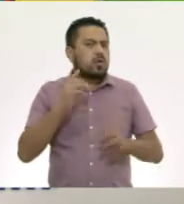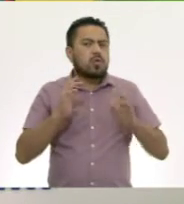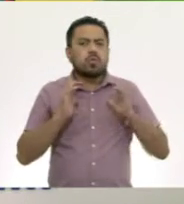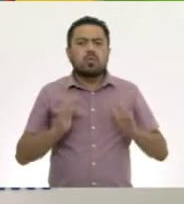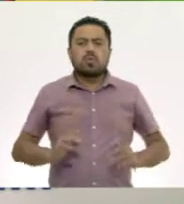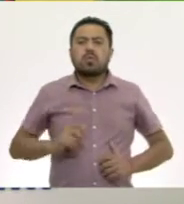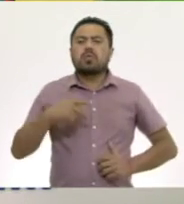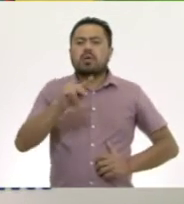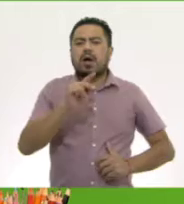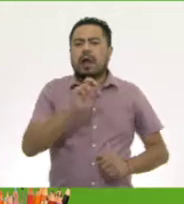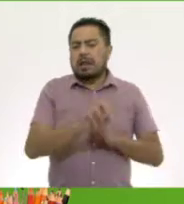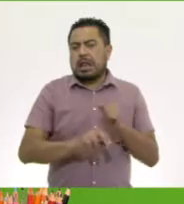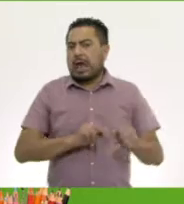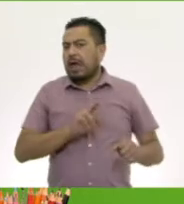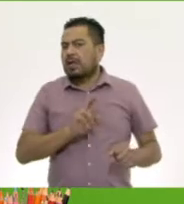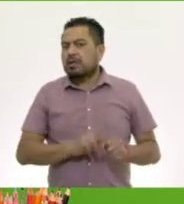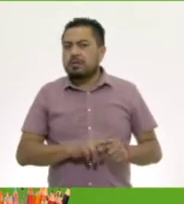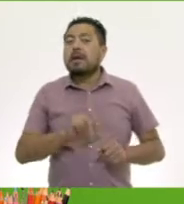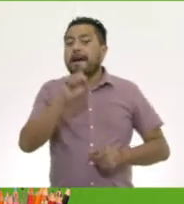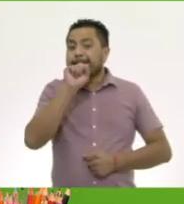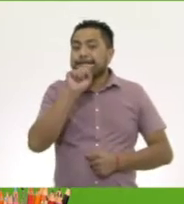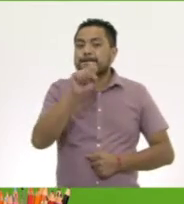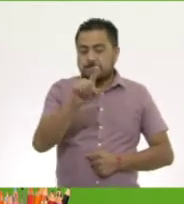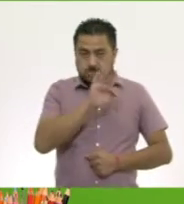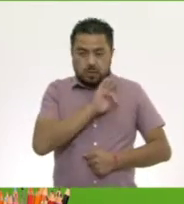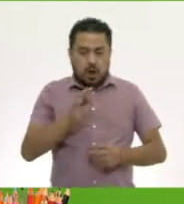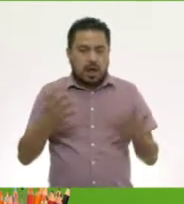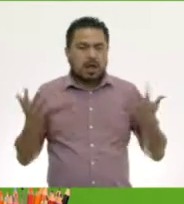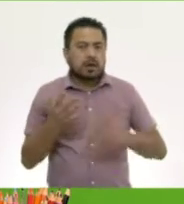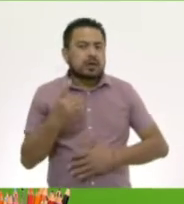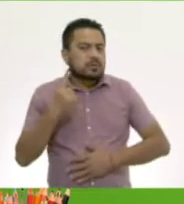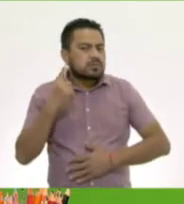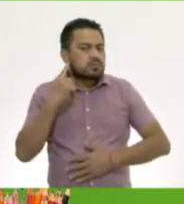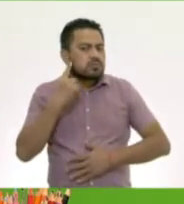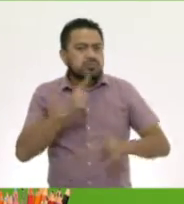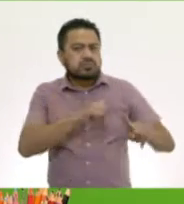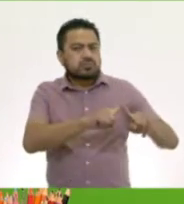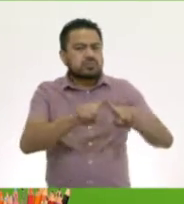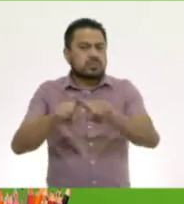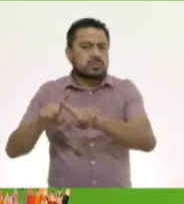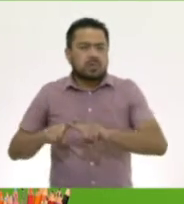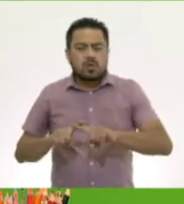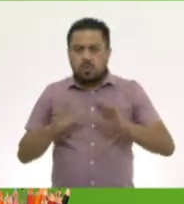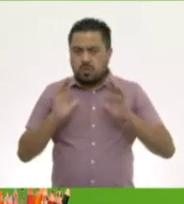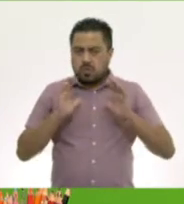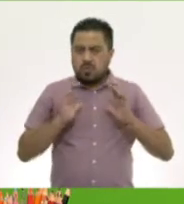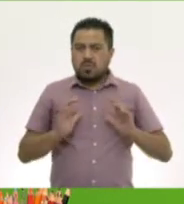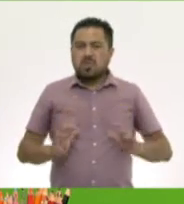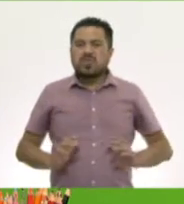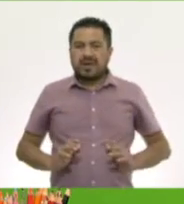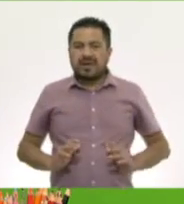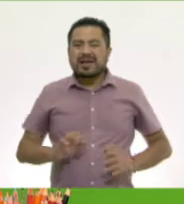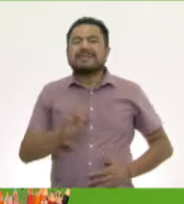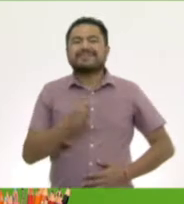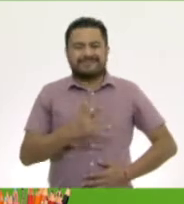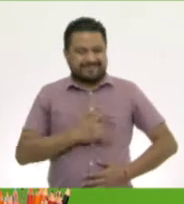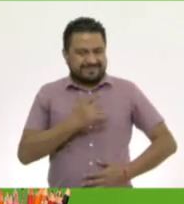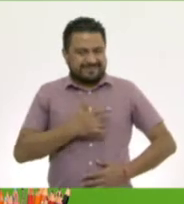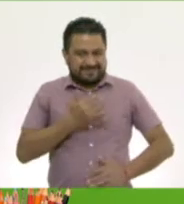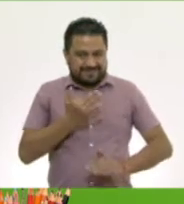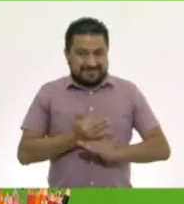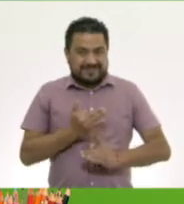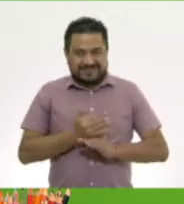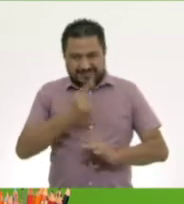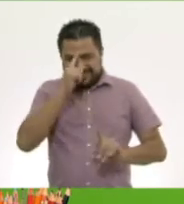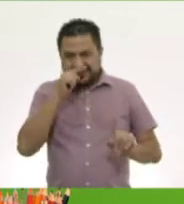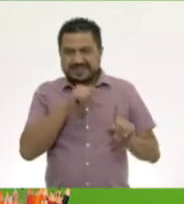cuerpo de forma natural. También podemos realizar sonidos con distintas partes de nuestro cuerpo. ¿Qué les parece si para